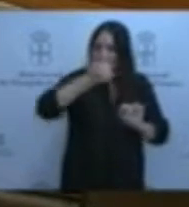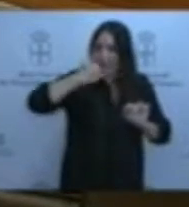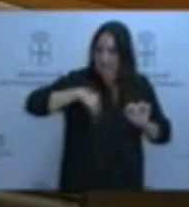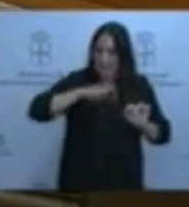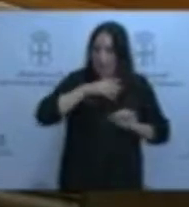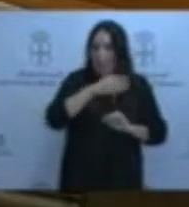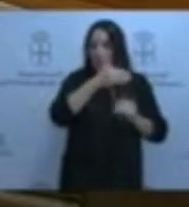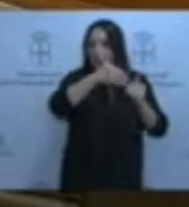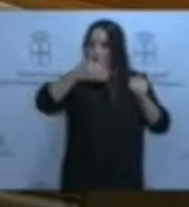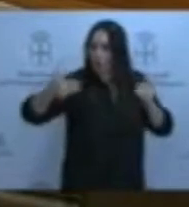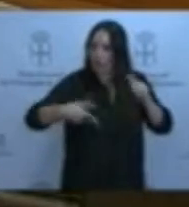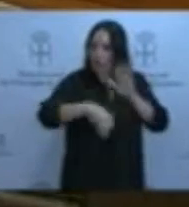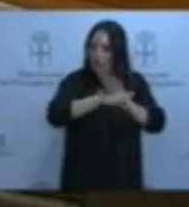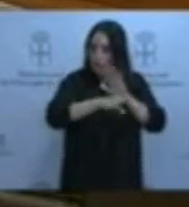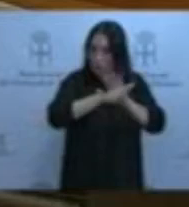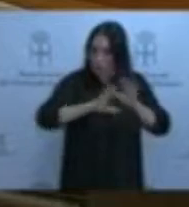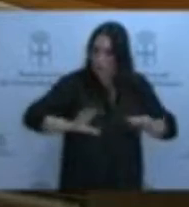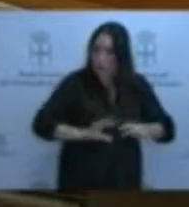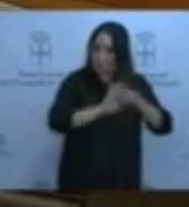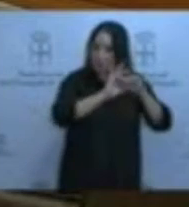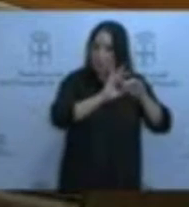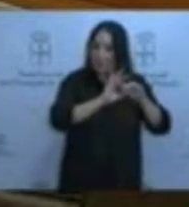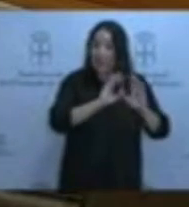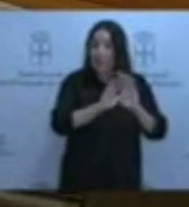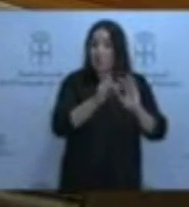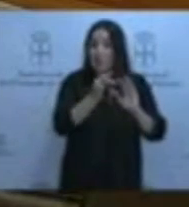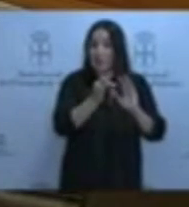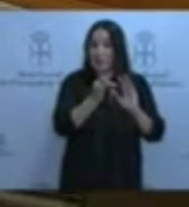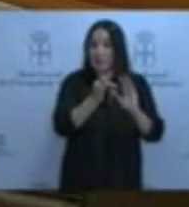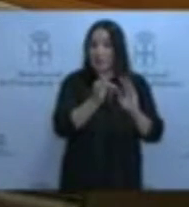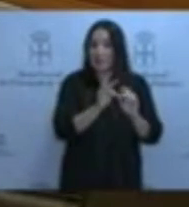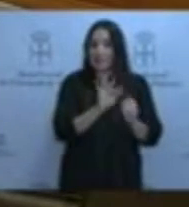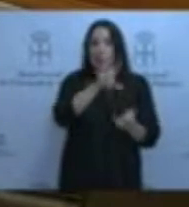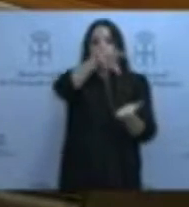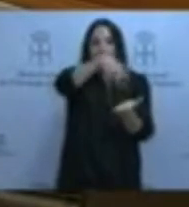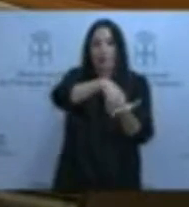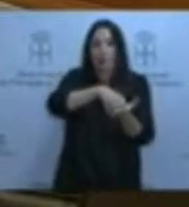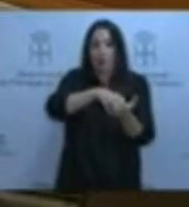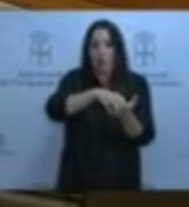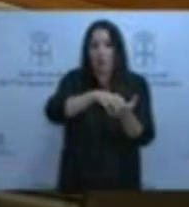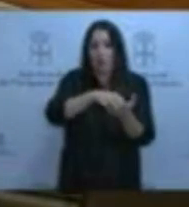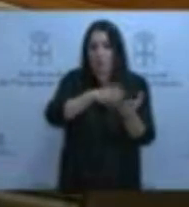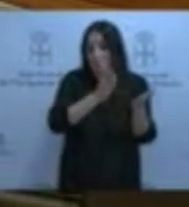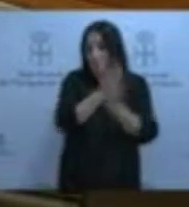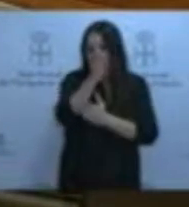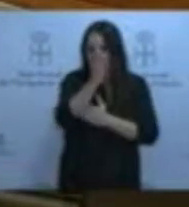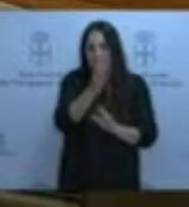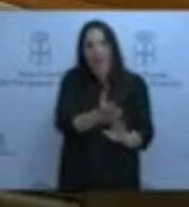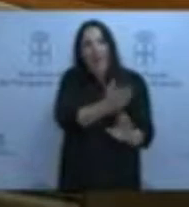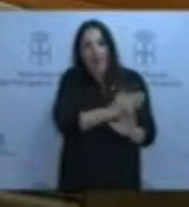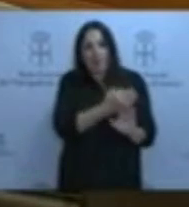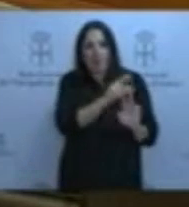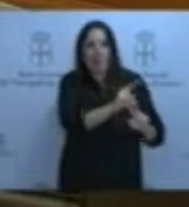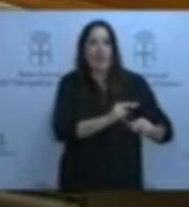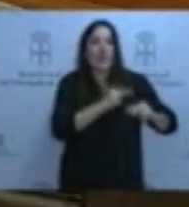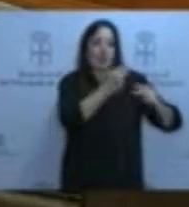sobre la campana, pues, y antes de hablar de esta ubicación definitiva habría muchas preguntas que responder, como, por ejemplo, ¿qué